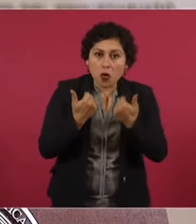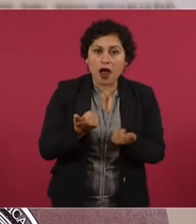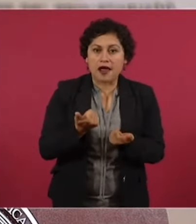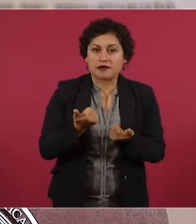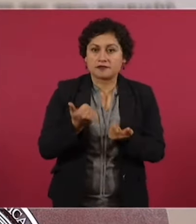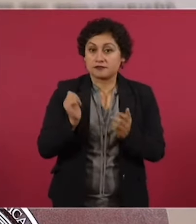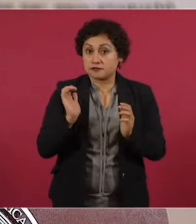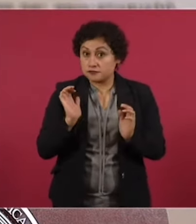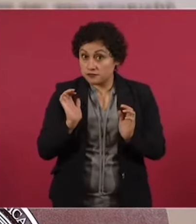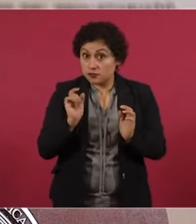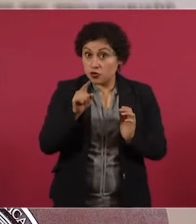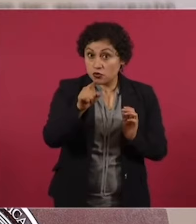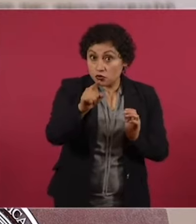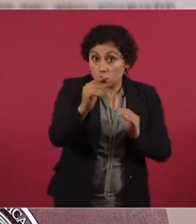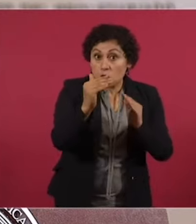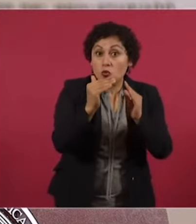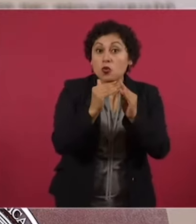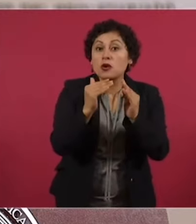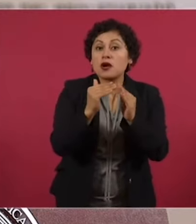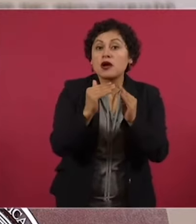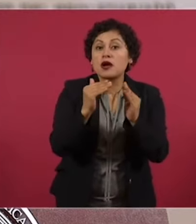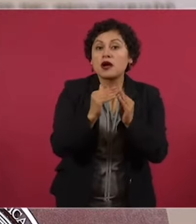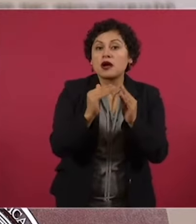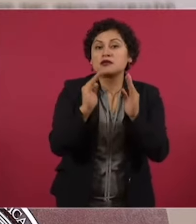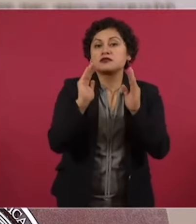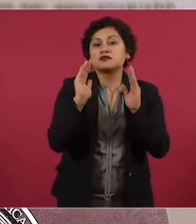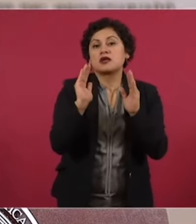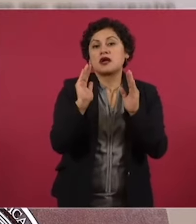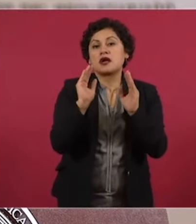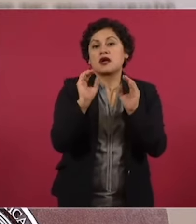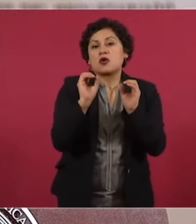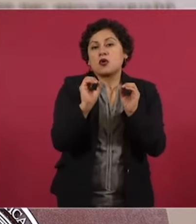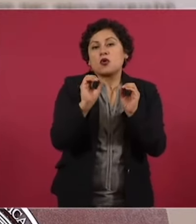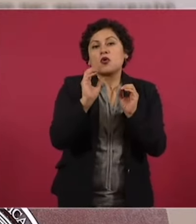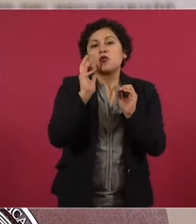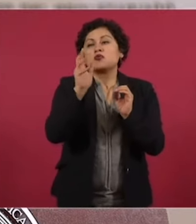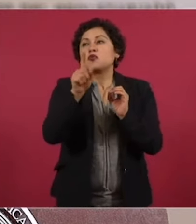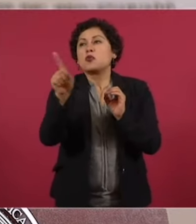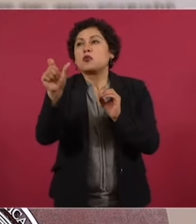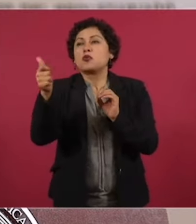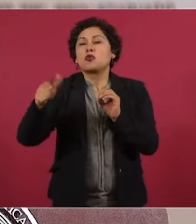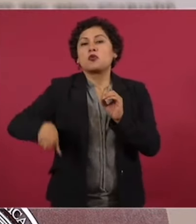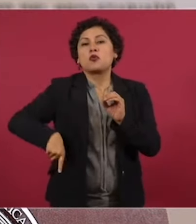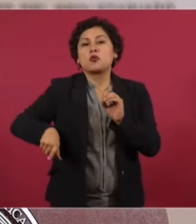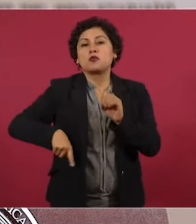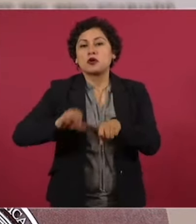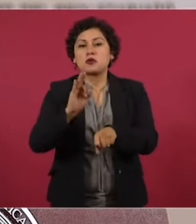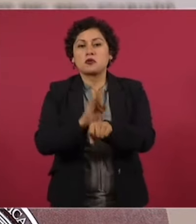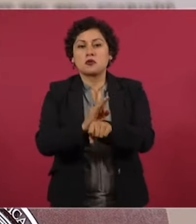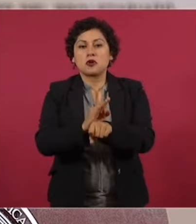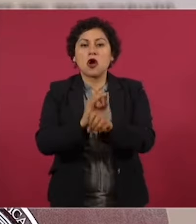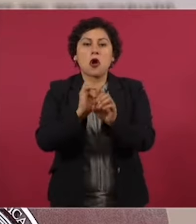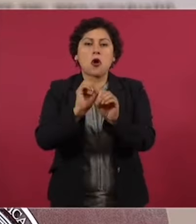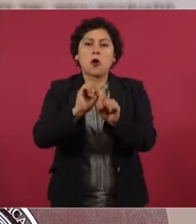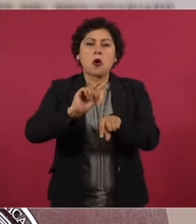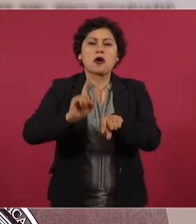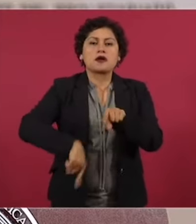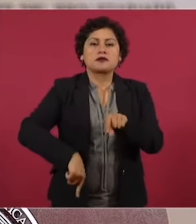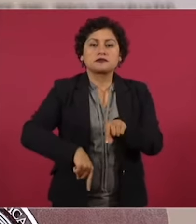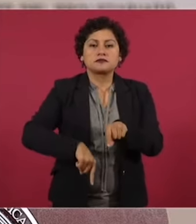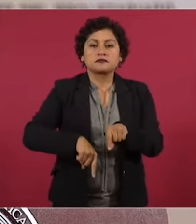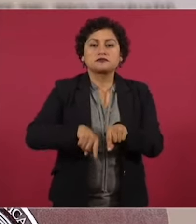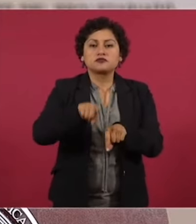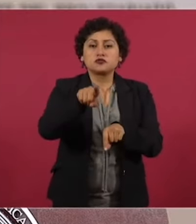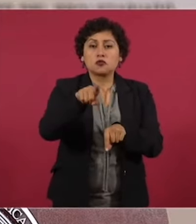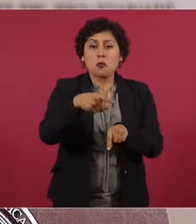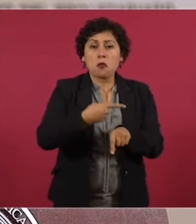casa podrá ya no ser tu casa si alguien del gobierno se le antoja. Mientras tú empobreces, los hijos del presidente